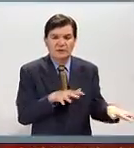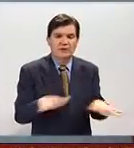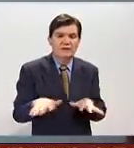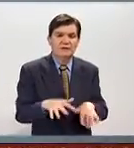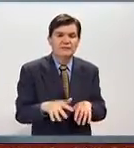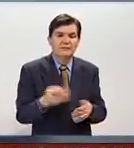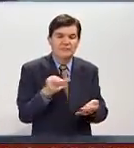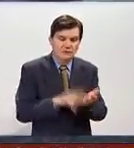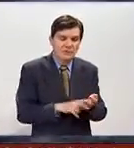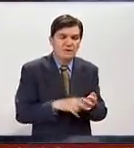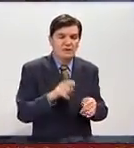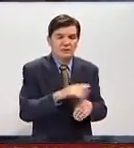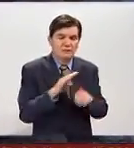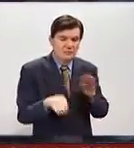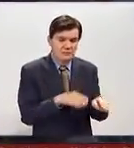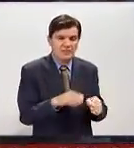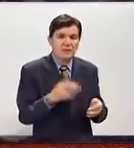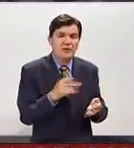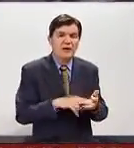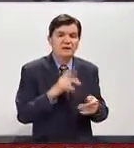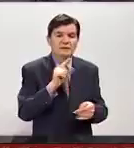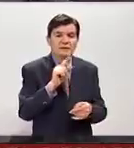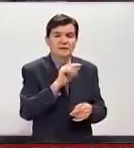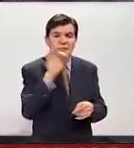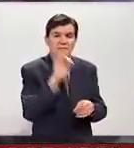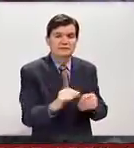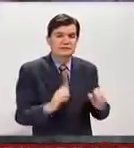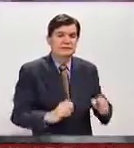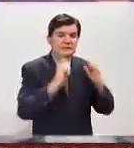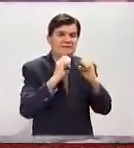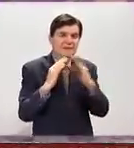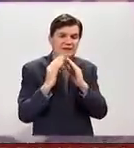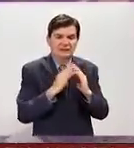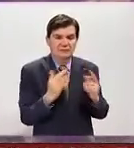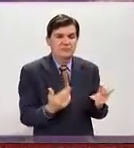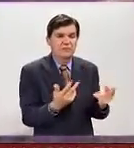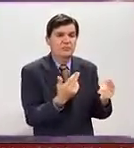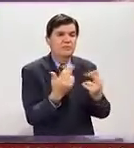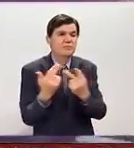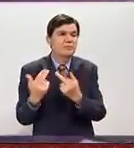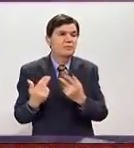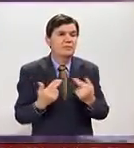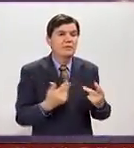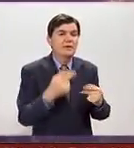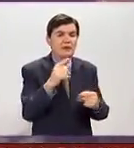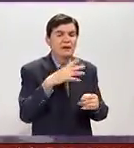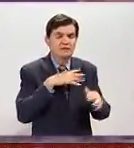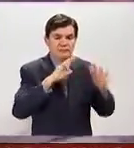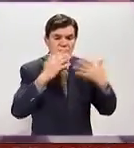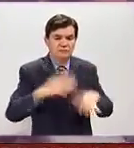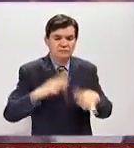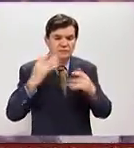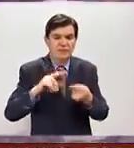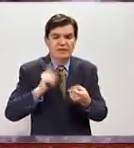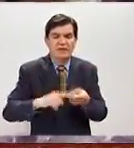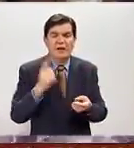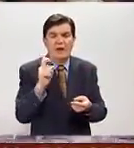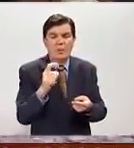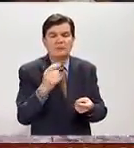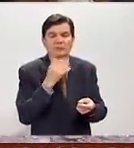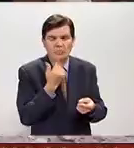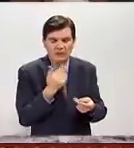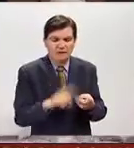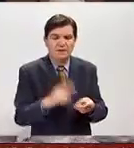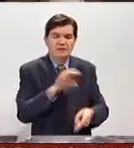Además de cobrar vidas, el temblor dañó hasta el 70% de edificios y casas en algunos poblados y colapsó los servicios de agua potable,